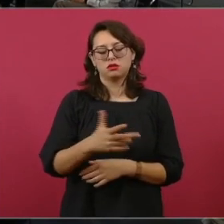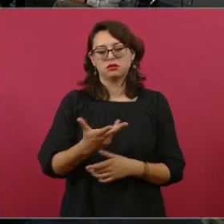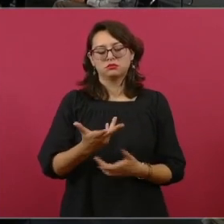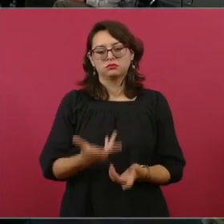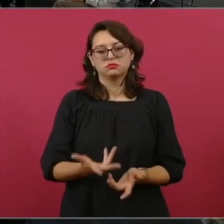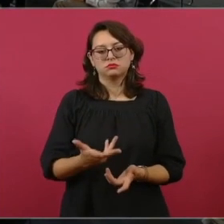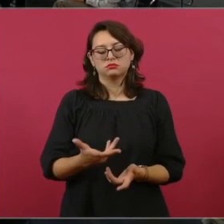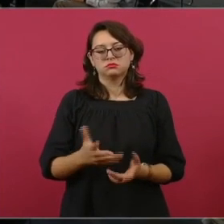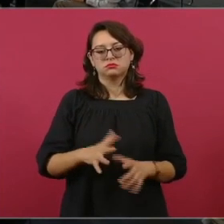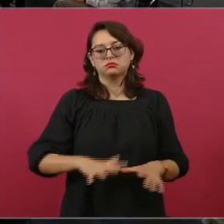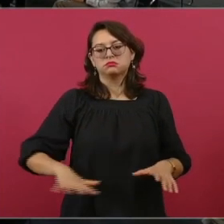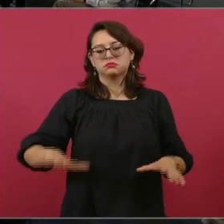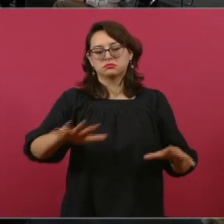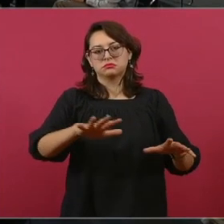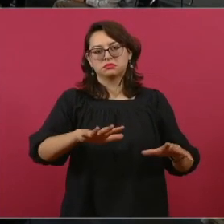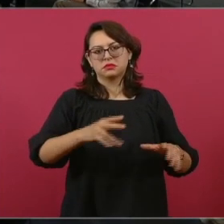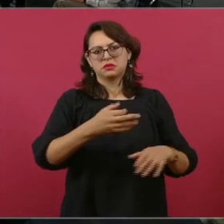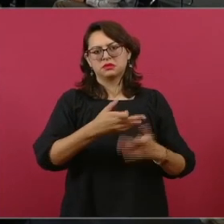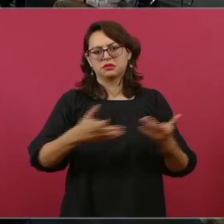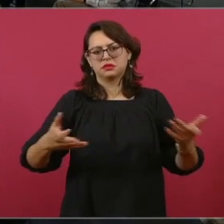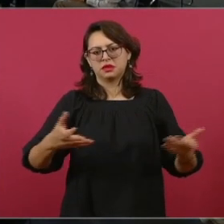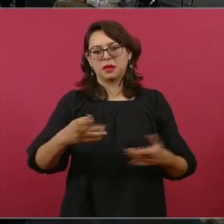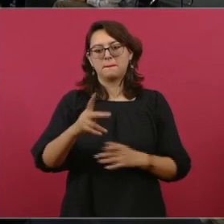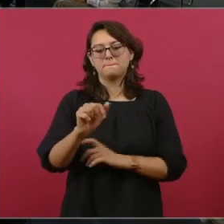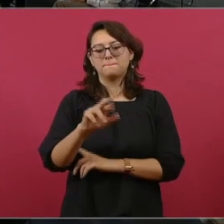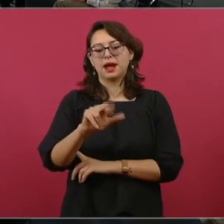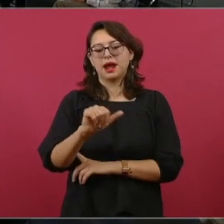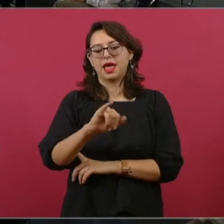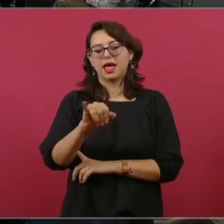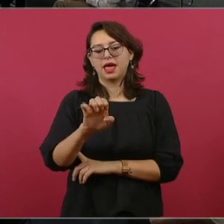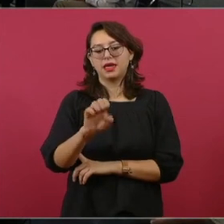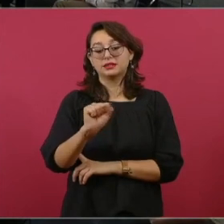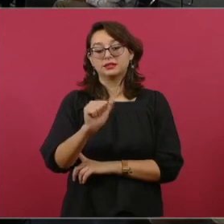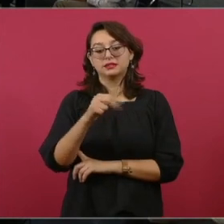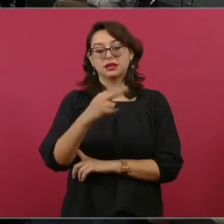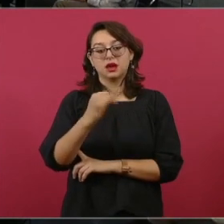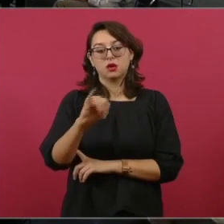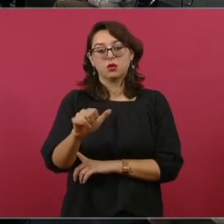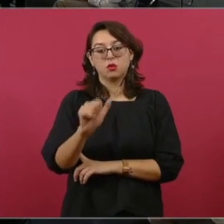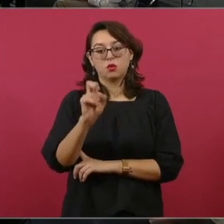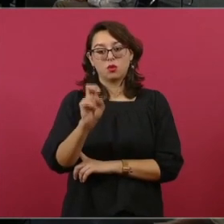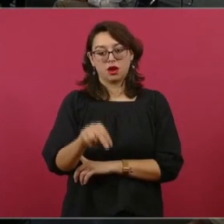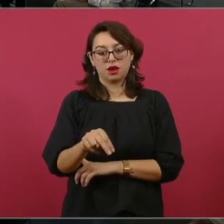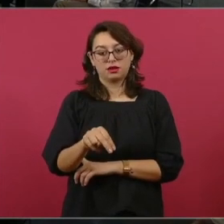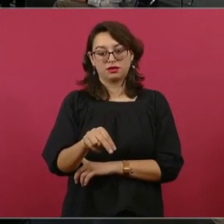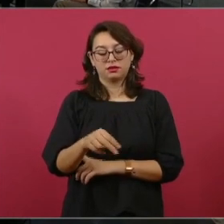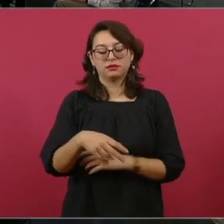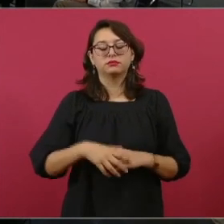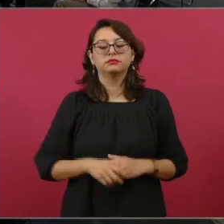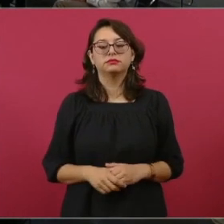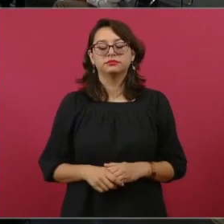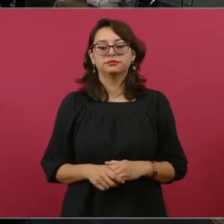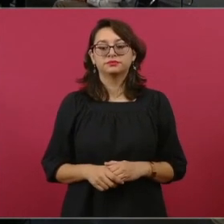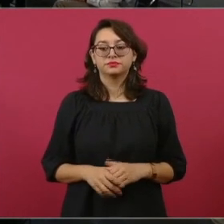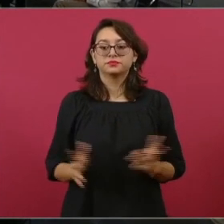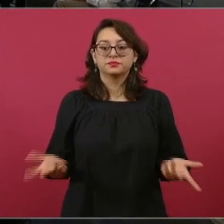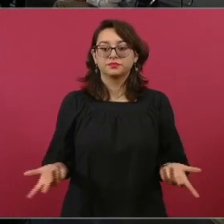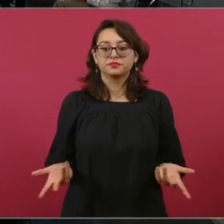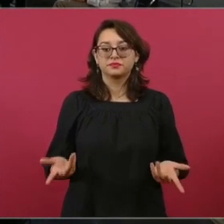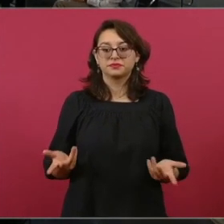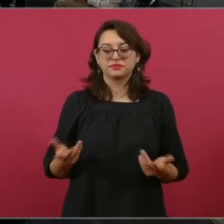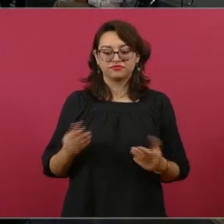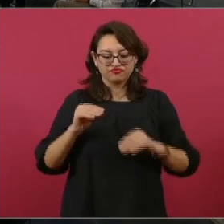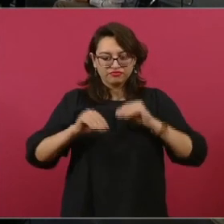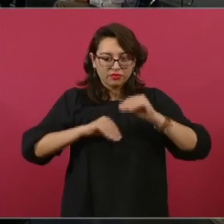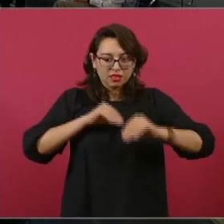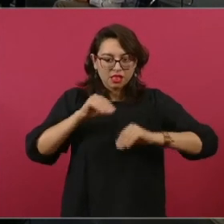o el predio se llamaba Paraje San Juan y resulta que habían fabricado